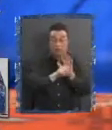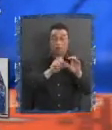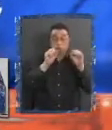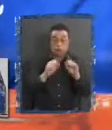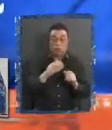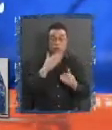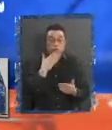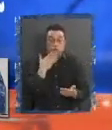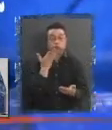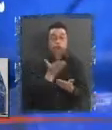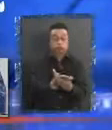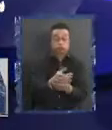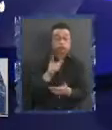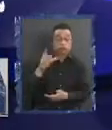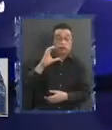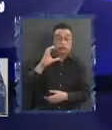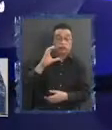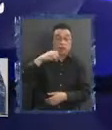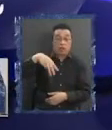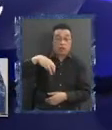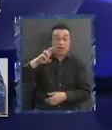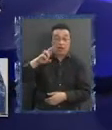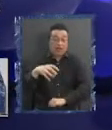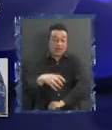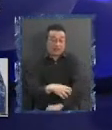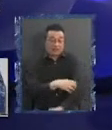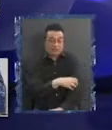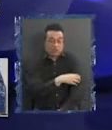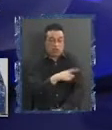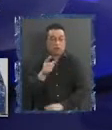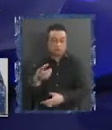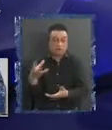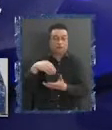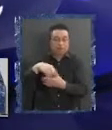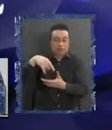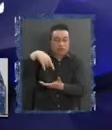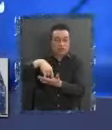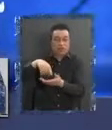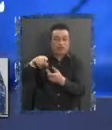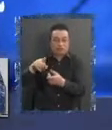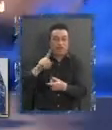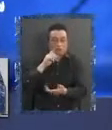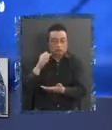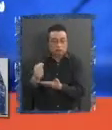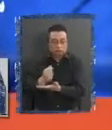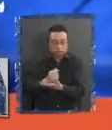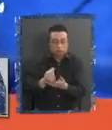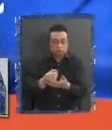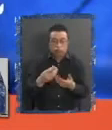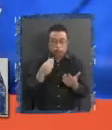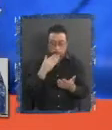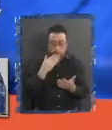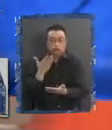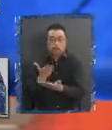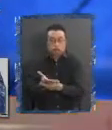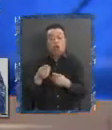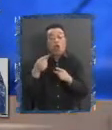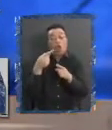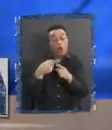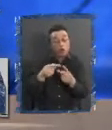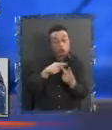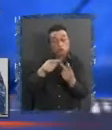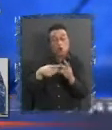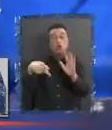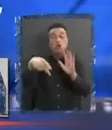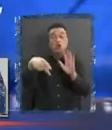la Cámara Regional Que forma parte del Congreso Una iniciativa En cuyo caso Se tramitará como moción Y la otra Es una norma Bien